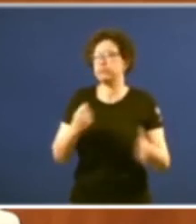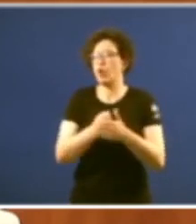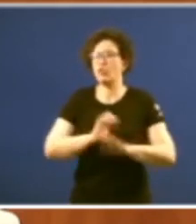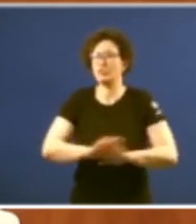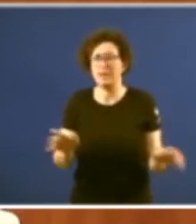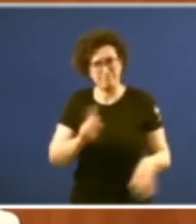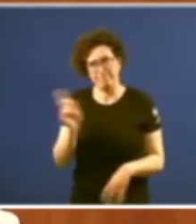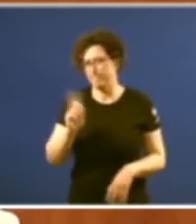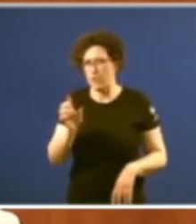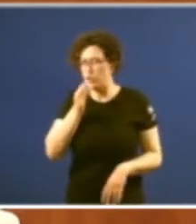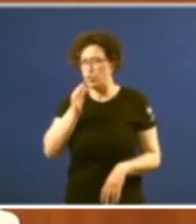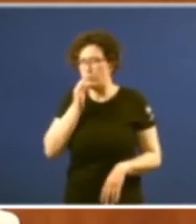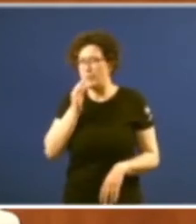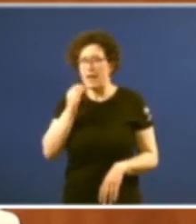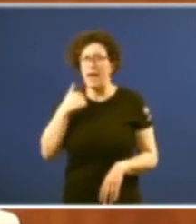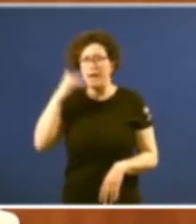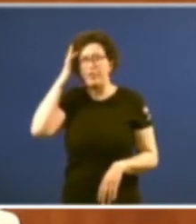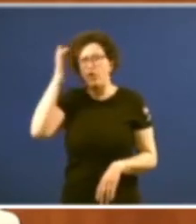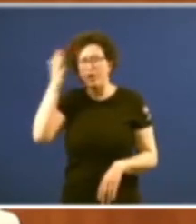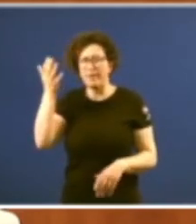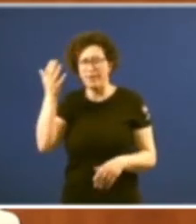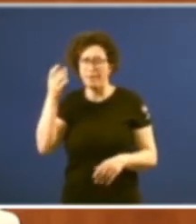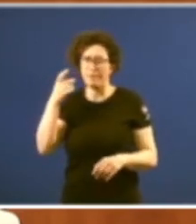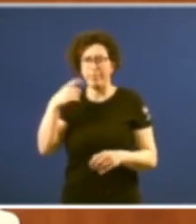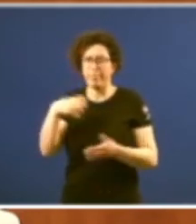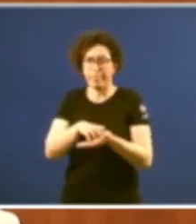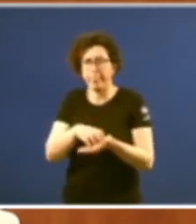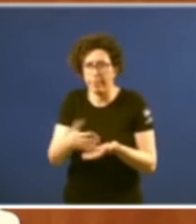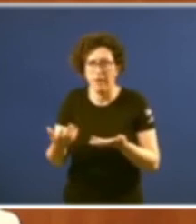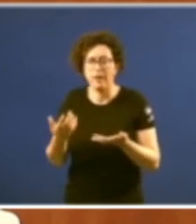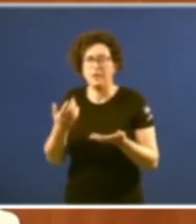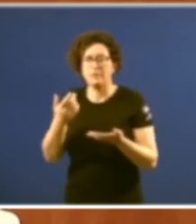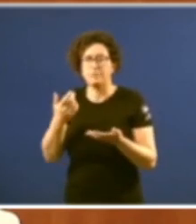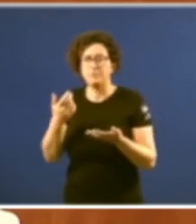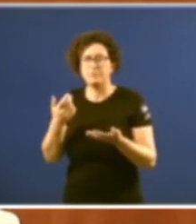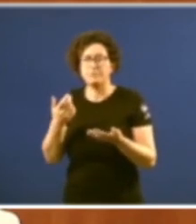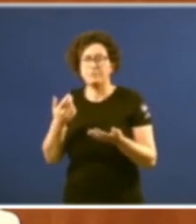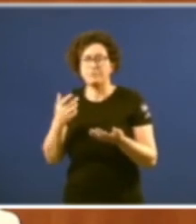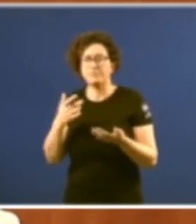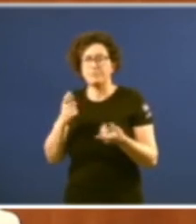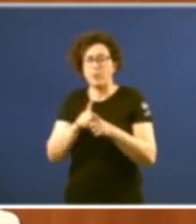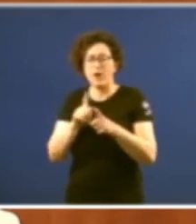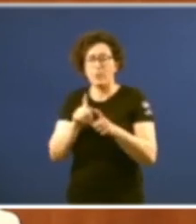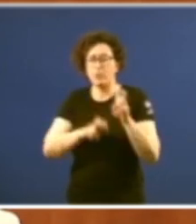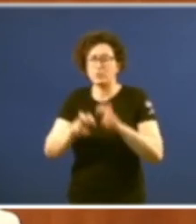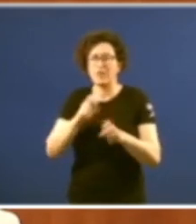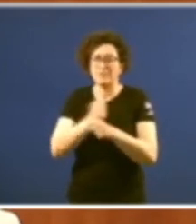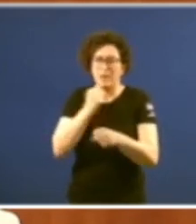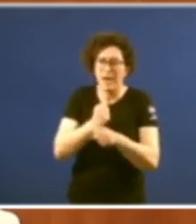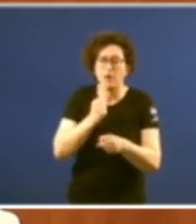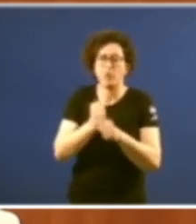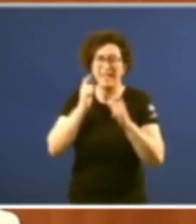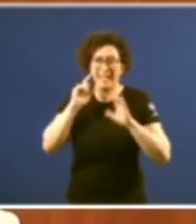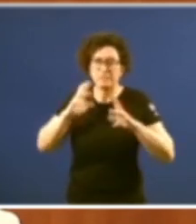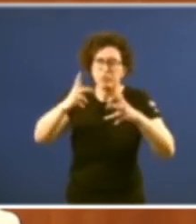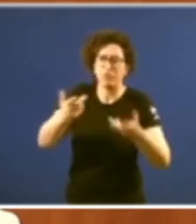enconamento ideolóxico sen precedentes os intentos de tirar por terra nos de traballo e esforzo negando o que en